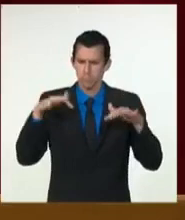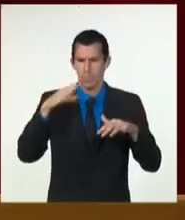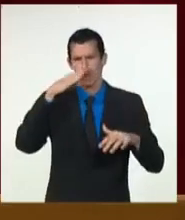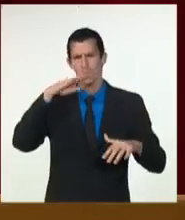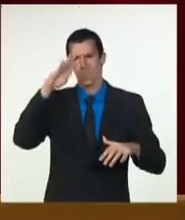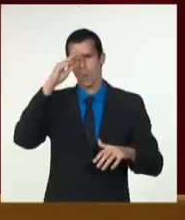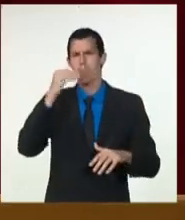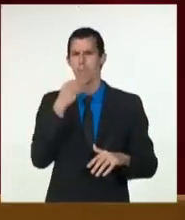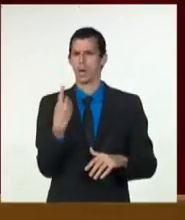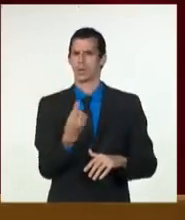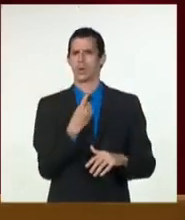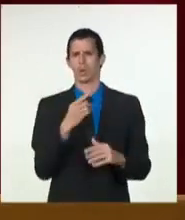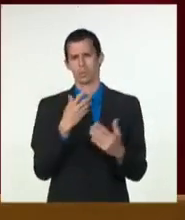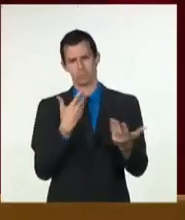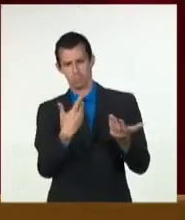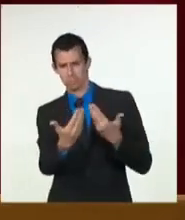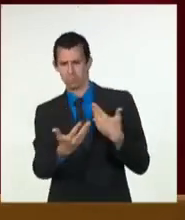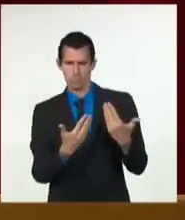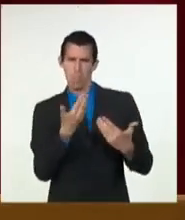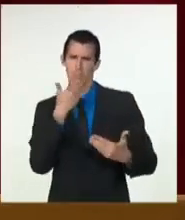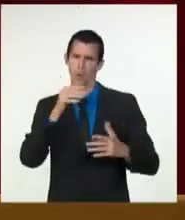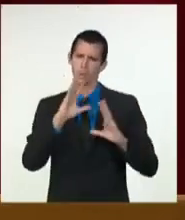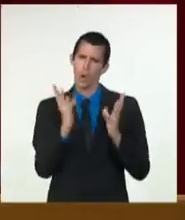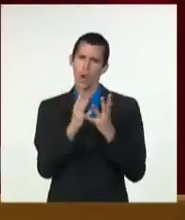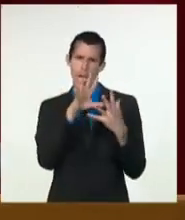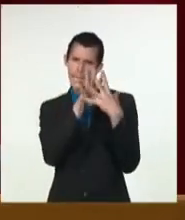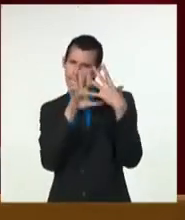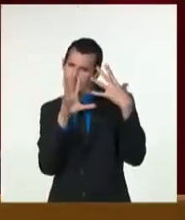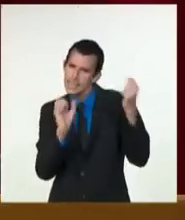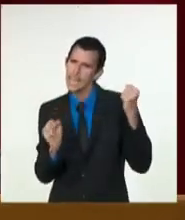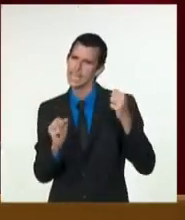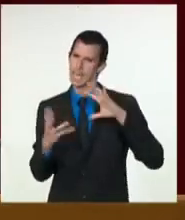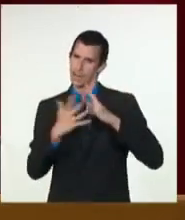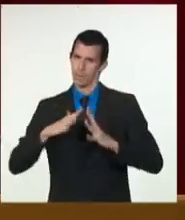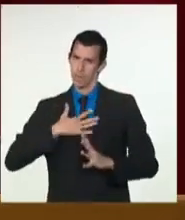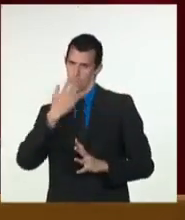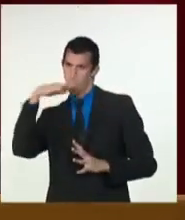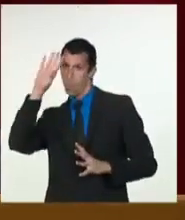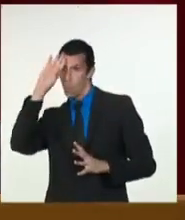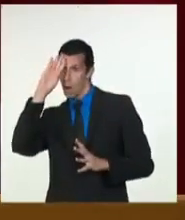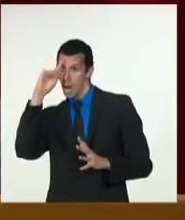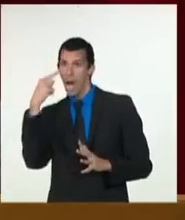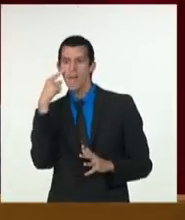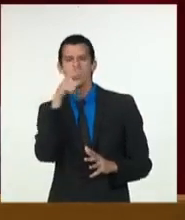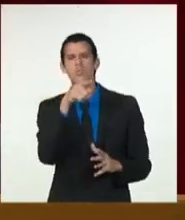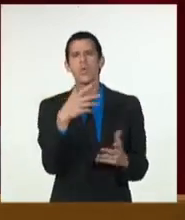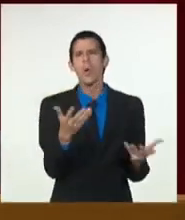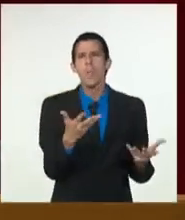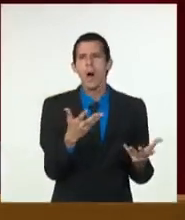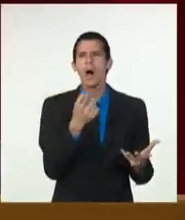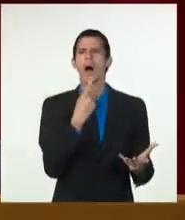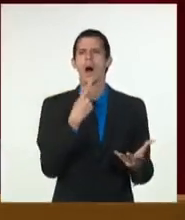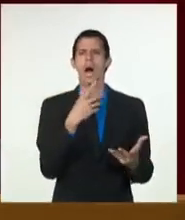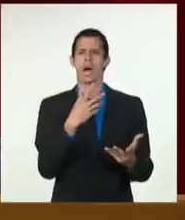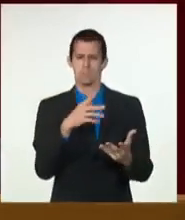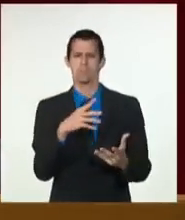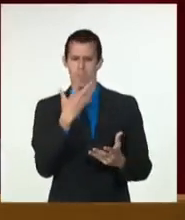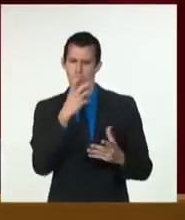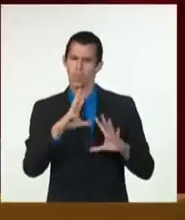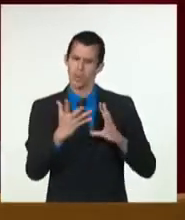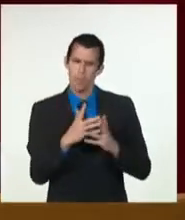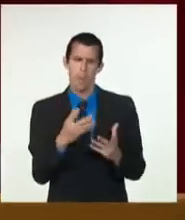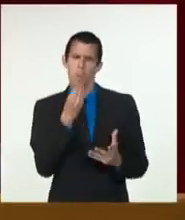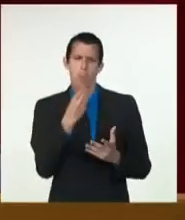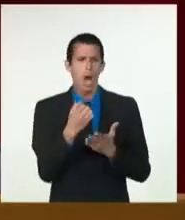el entendimiento mutuo. Se trata también de cumplir con la tarea estratégica de romper el cerco económico al que nos